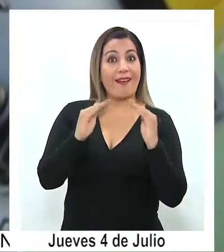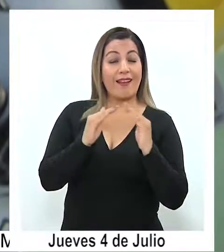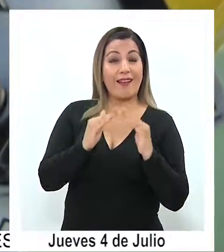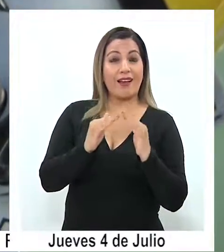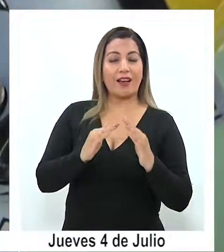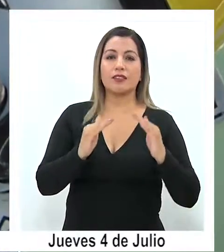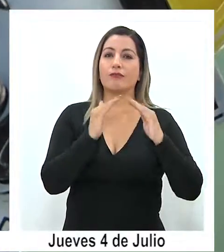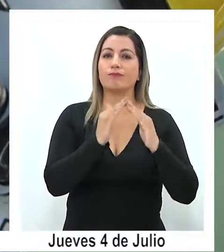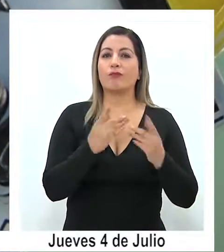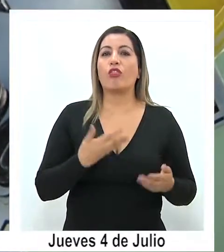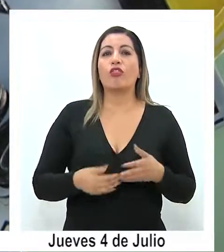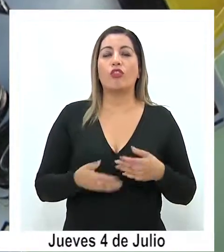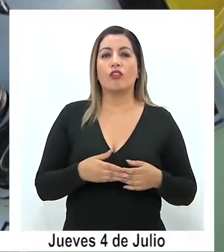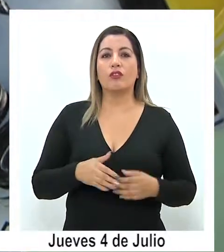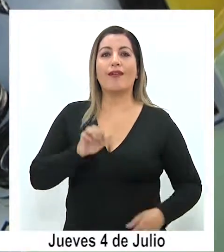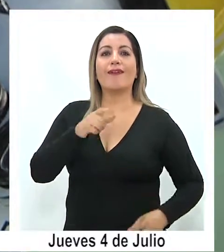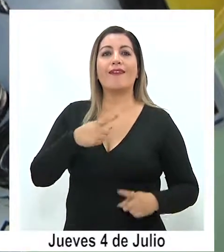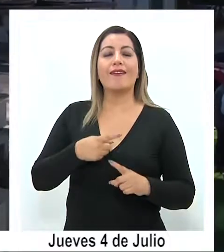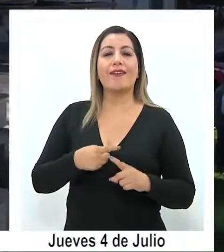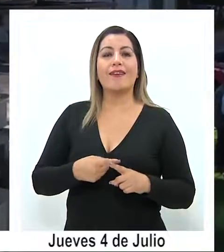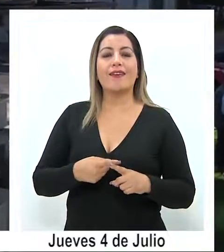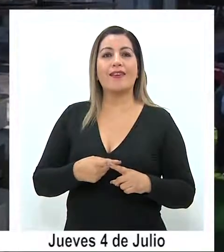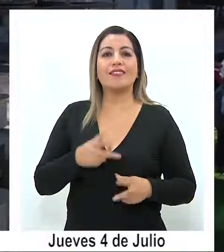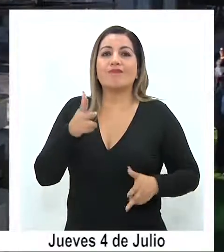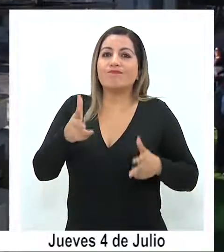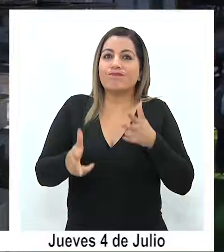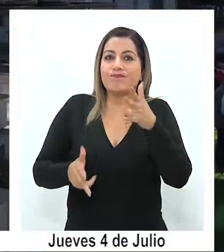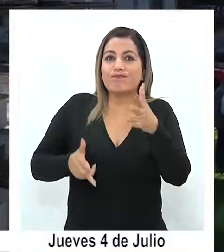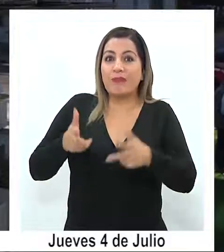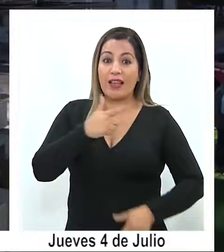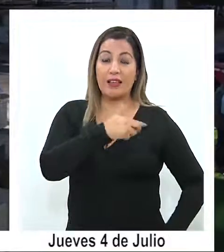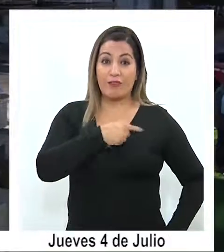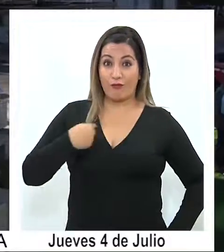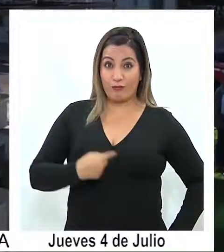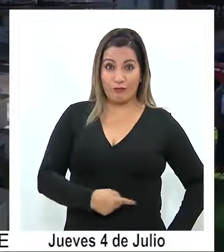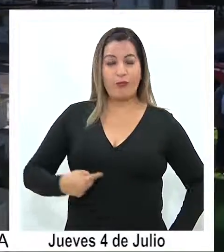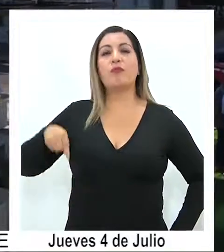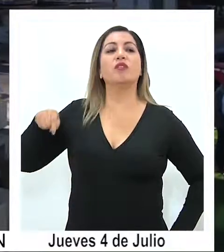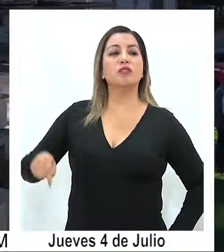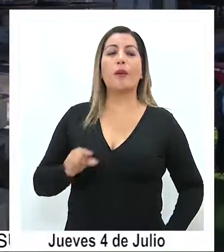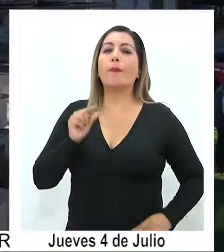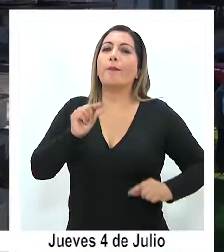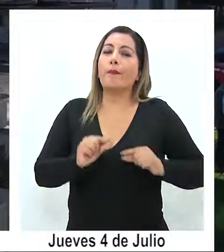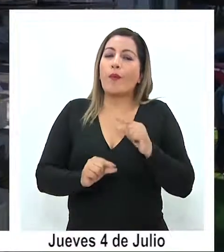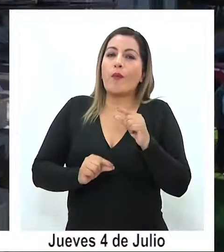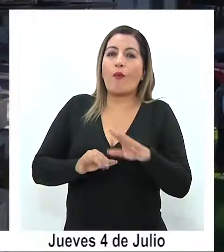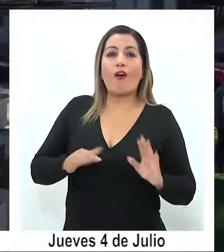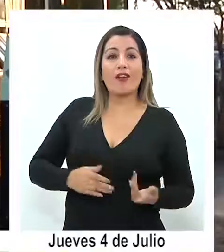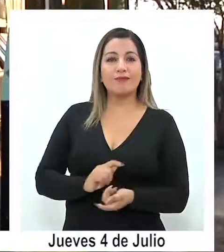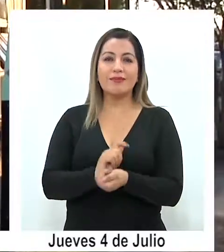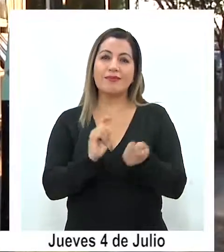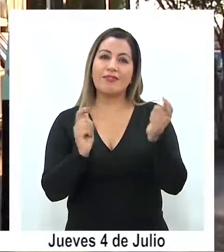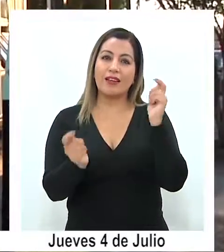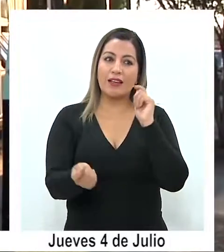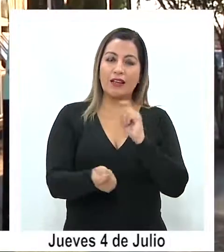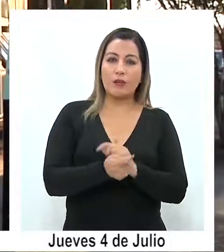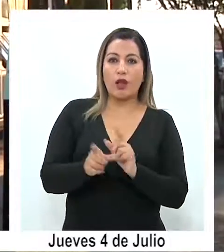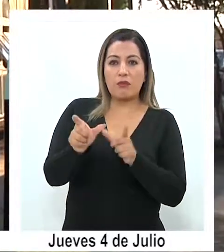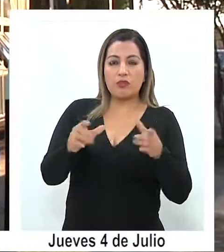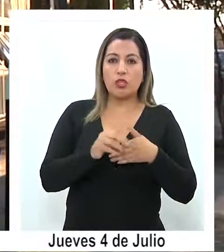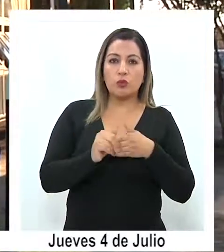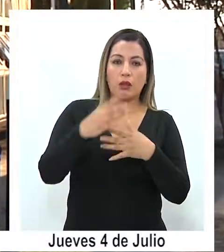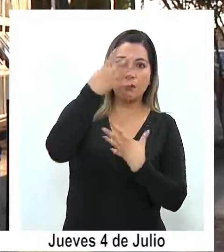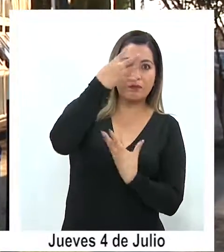La casa fue instalada en el sector de la ex estación de ferrocarriles de Pozalmonte, que poco a poco se va transformando en un